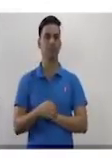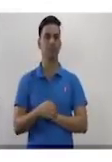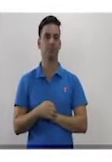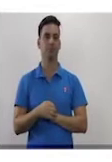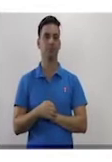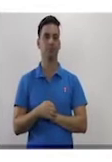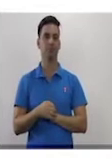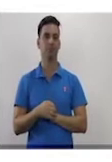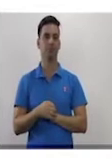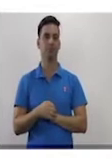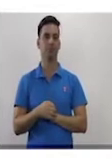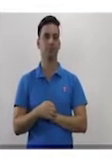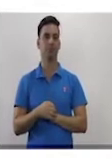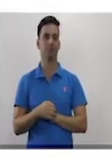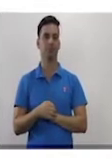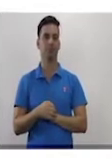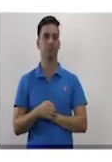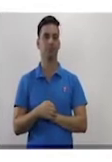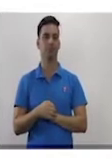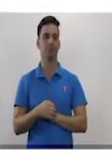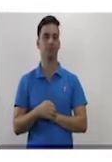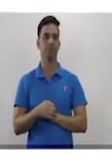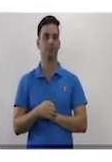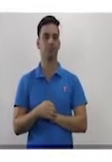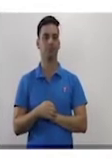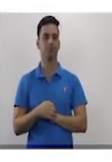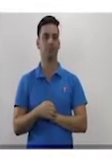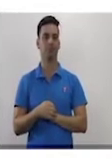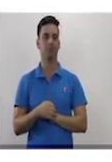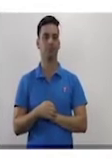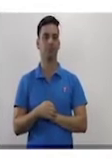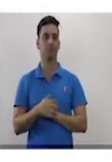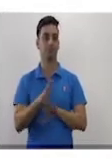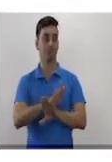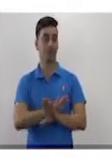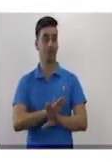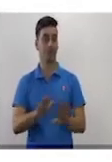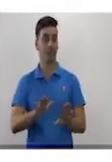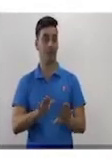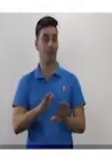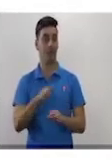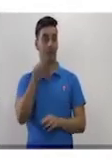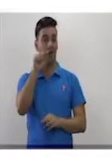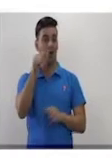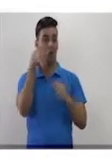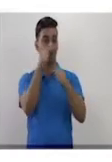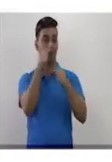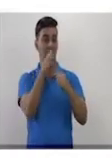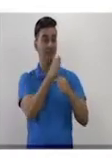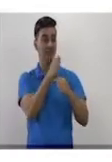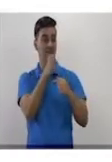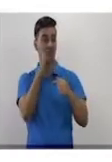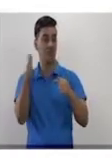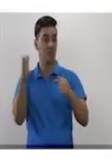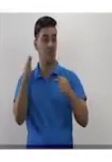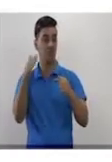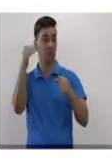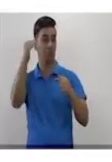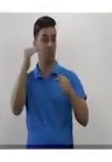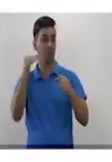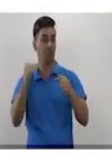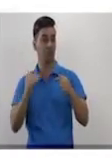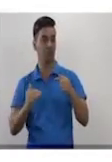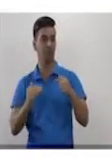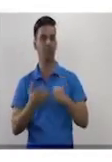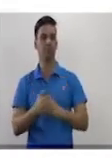sustrayendo. Entonces, vamos a efectuar el miembro derecho. Vamos a obtener una ecuación